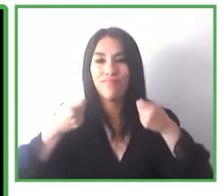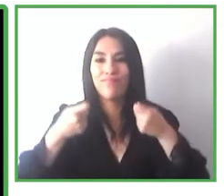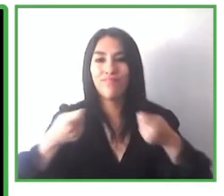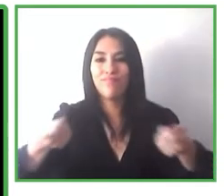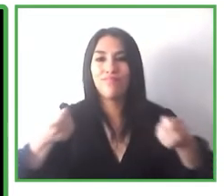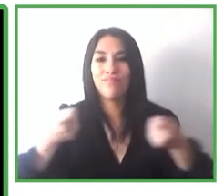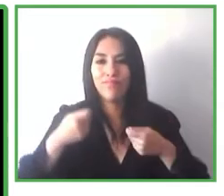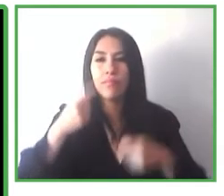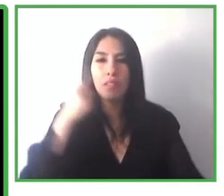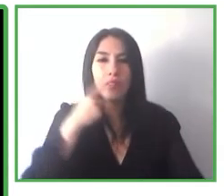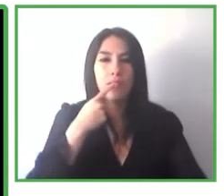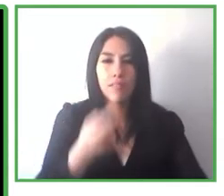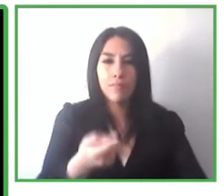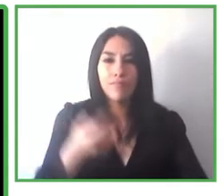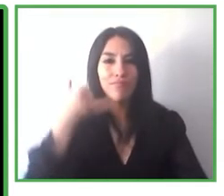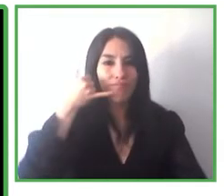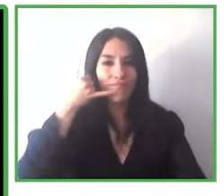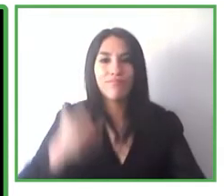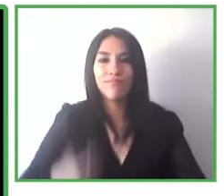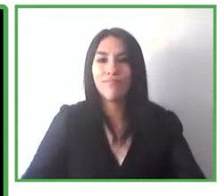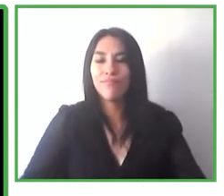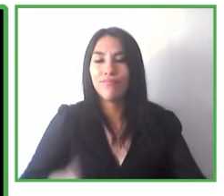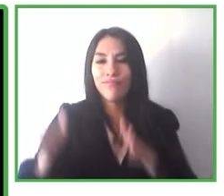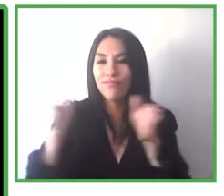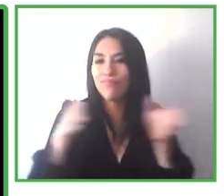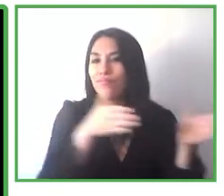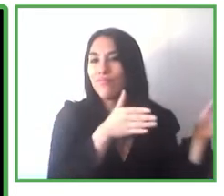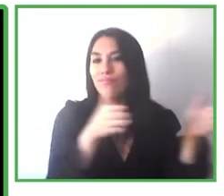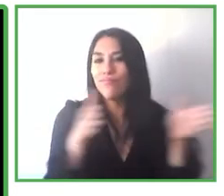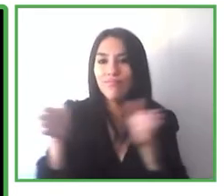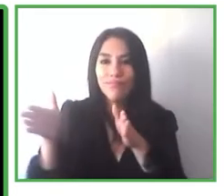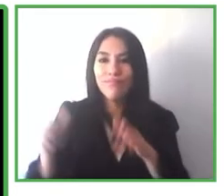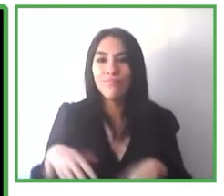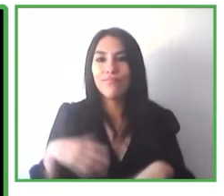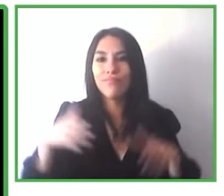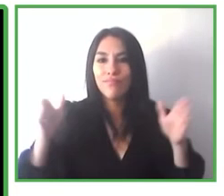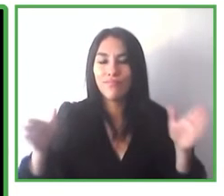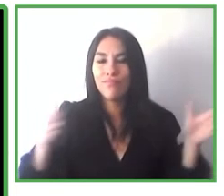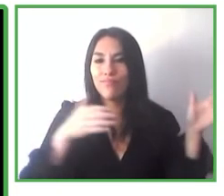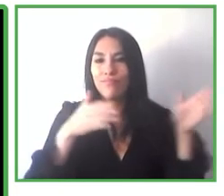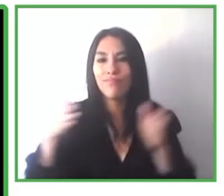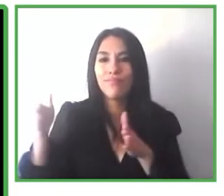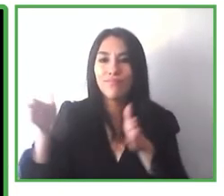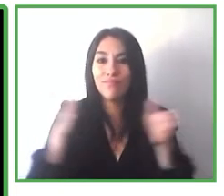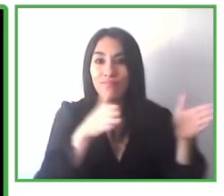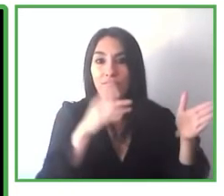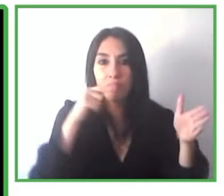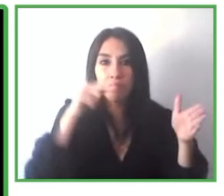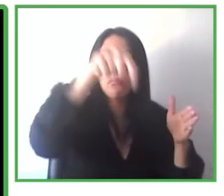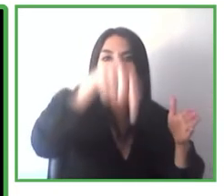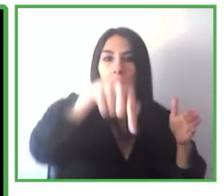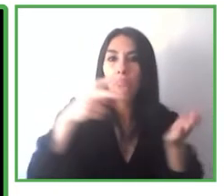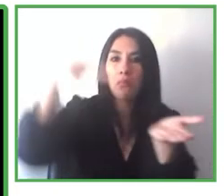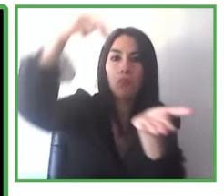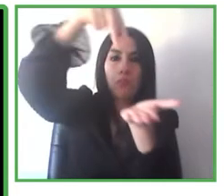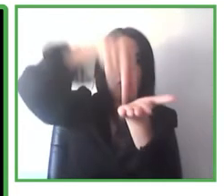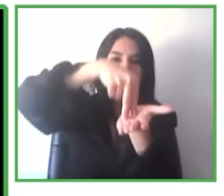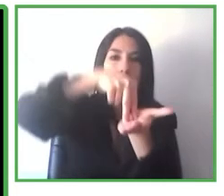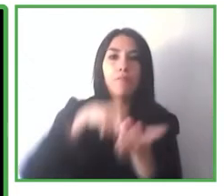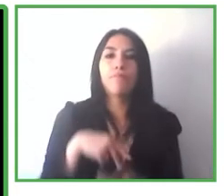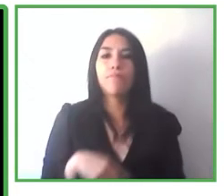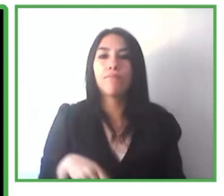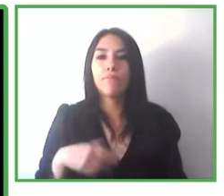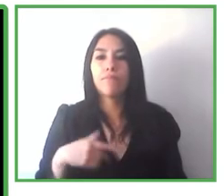tus ascensores los ascensores se encuentran en la parte posterior y ahora cuando llegas ya a la plataforma esa bandera te indica